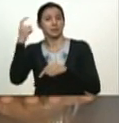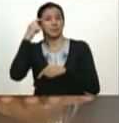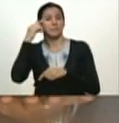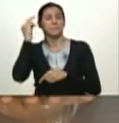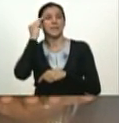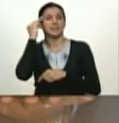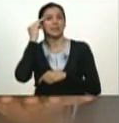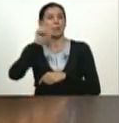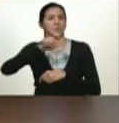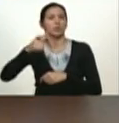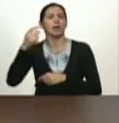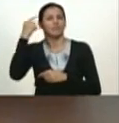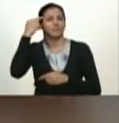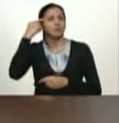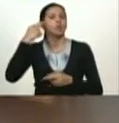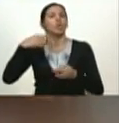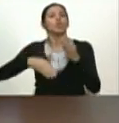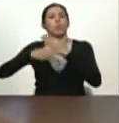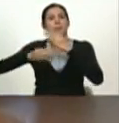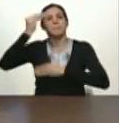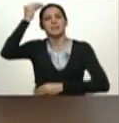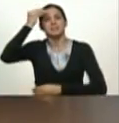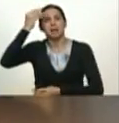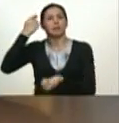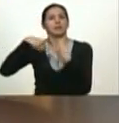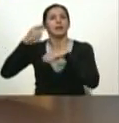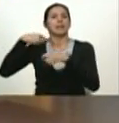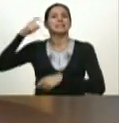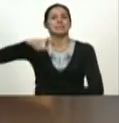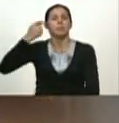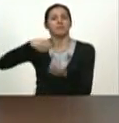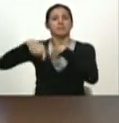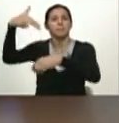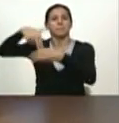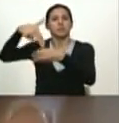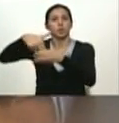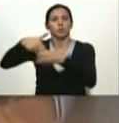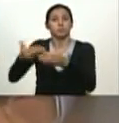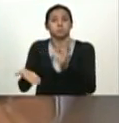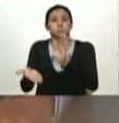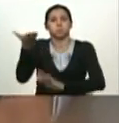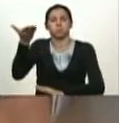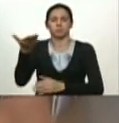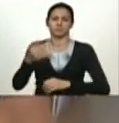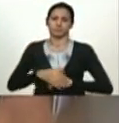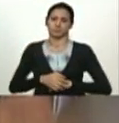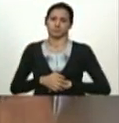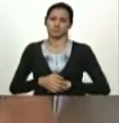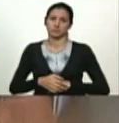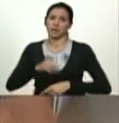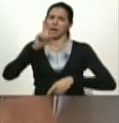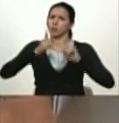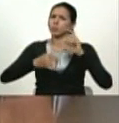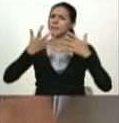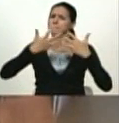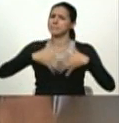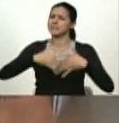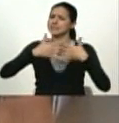gente porque en algunas empresas por allí de determinado tamaño ustedes saben